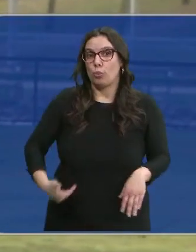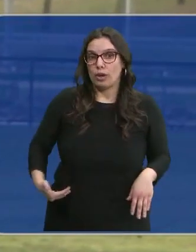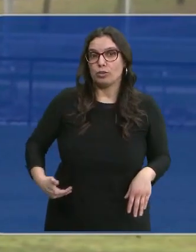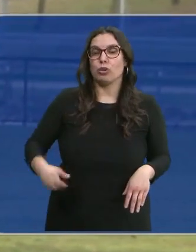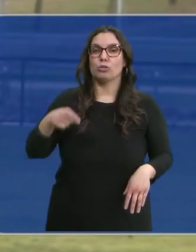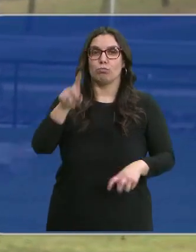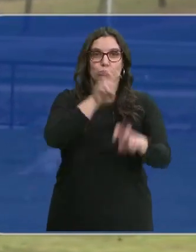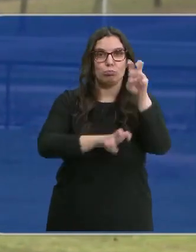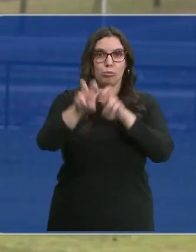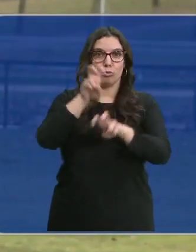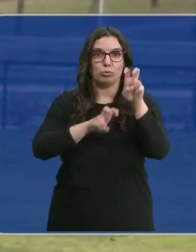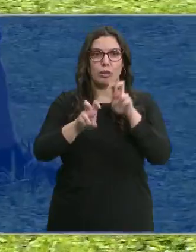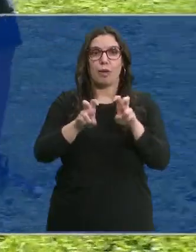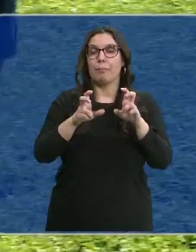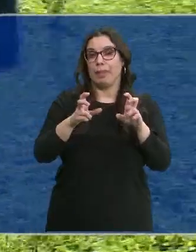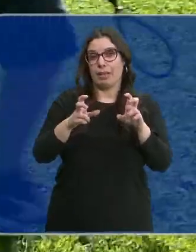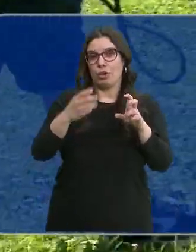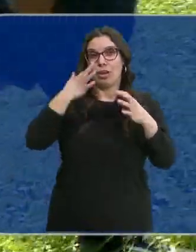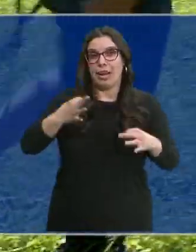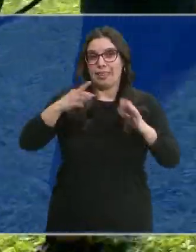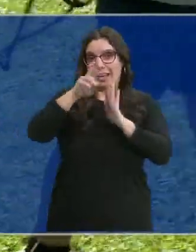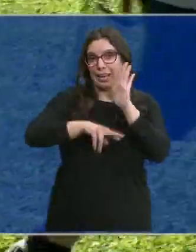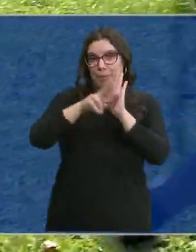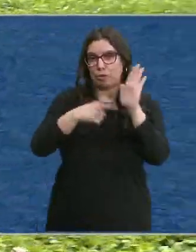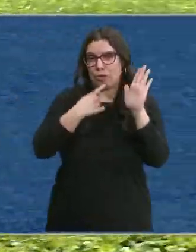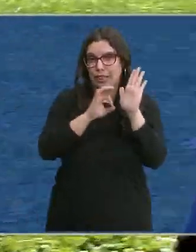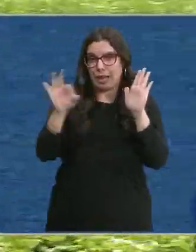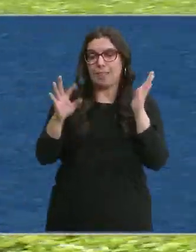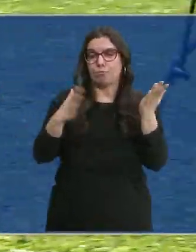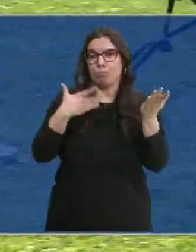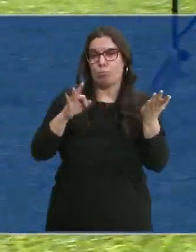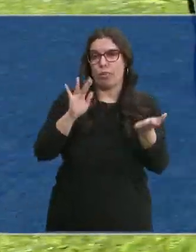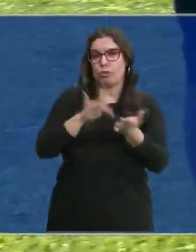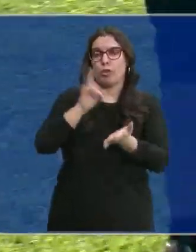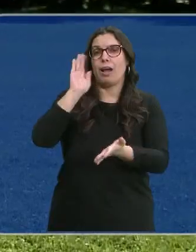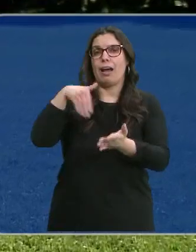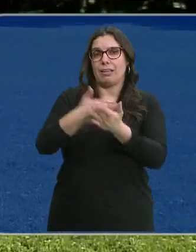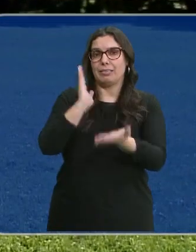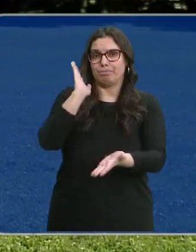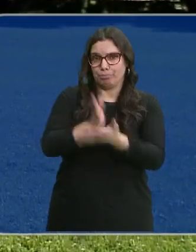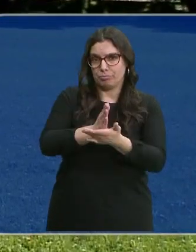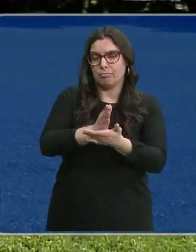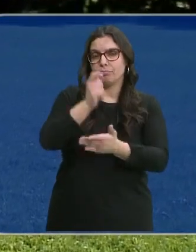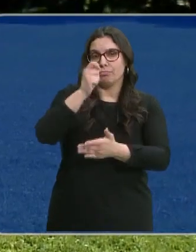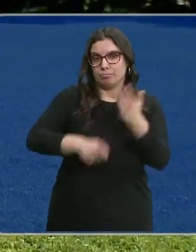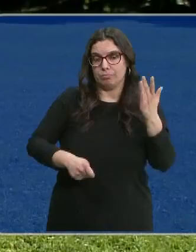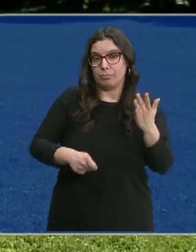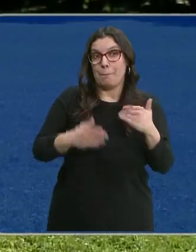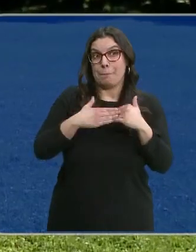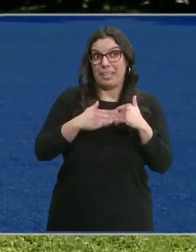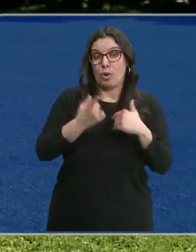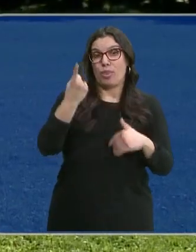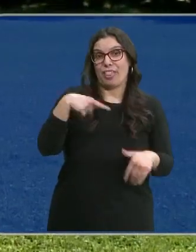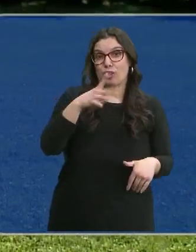estas mascotas buscan, pero que no están recogidas en el reglamento, por lo que se podrían enfrentar a sanciones económicas que parten desde